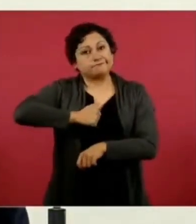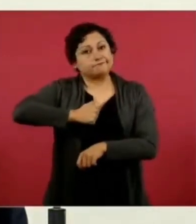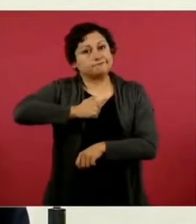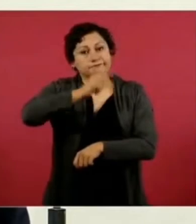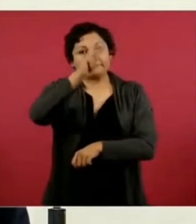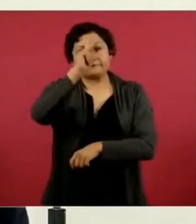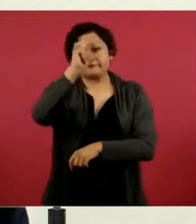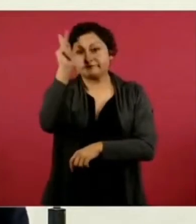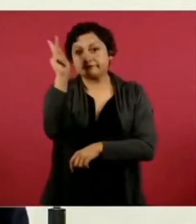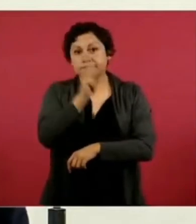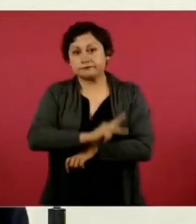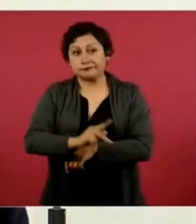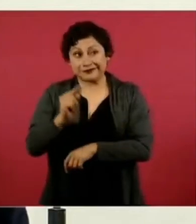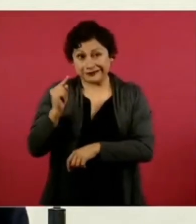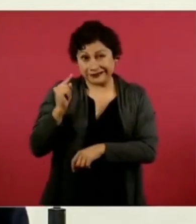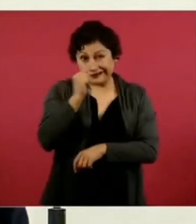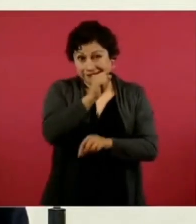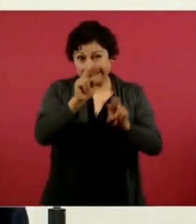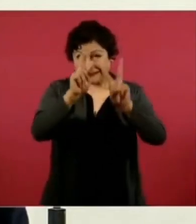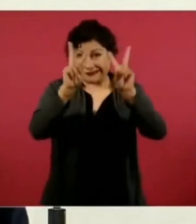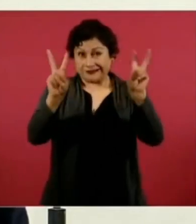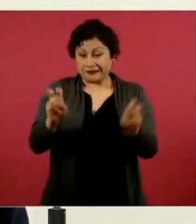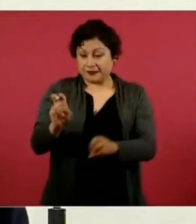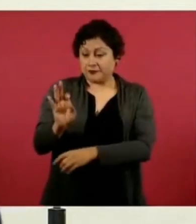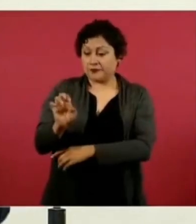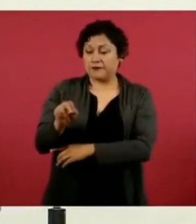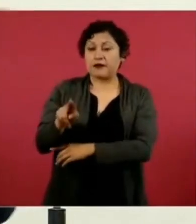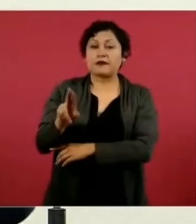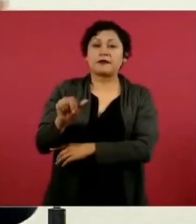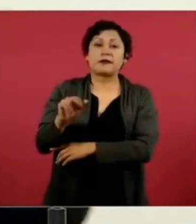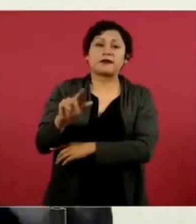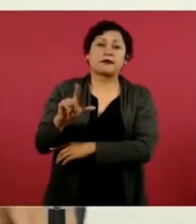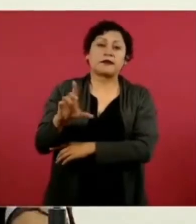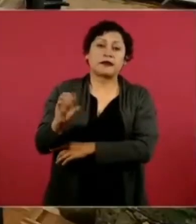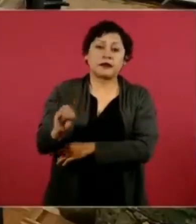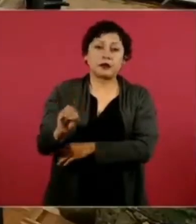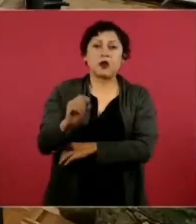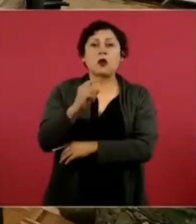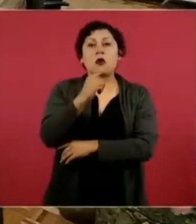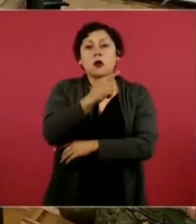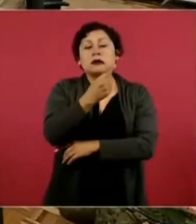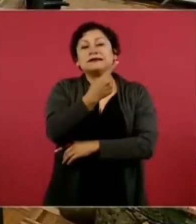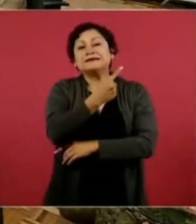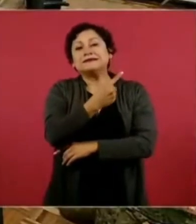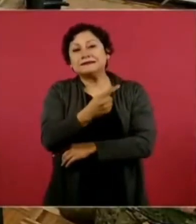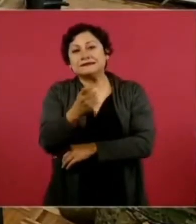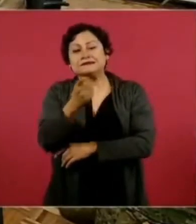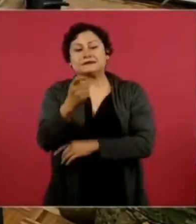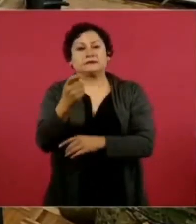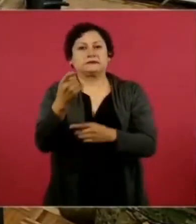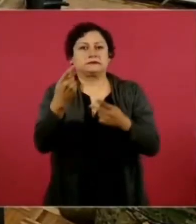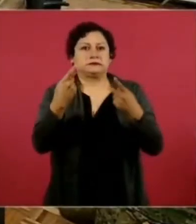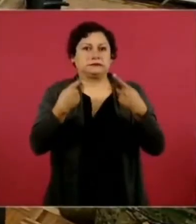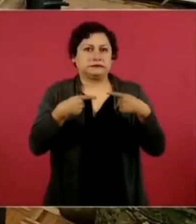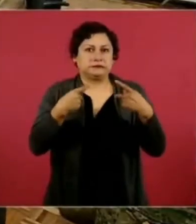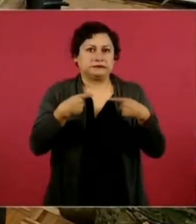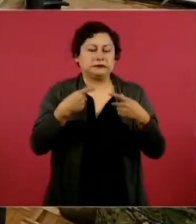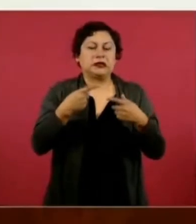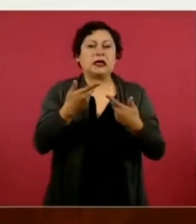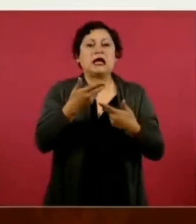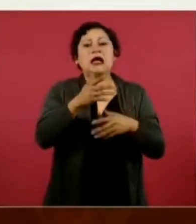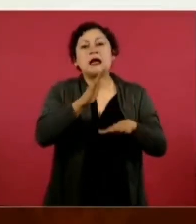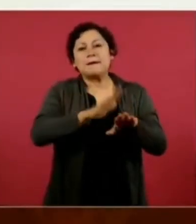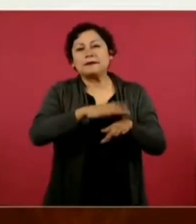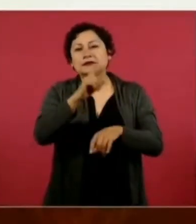al año, entonces, no es ver las cosas por encima,